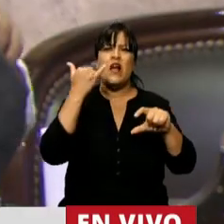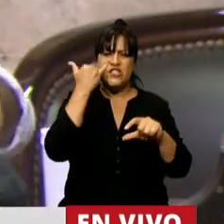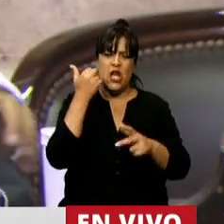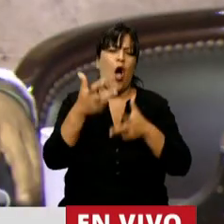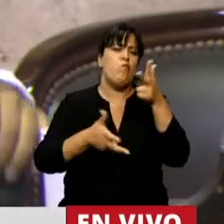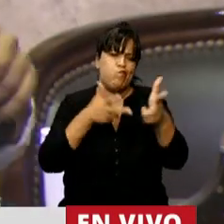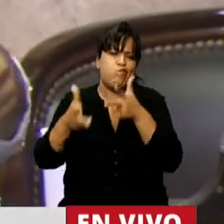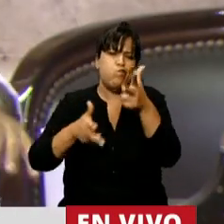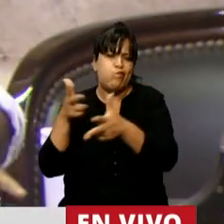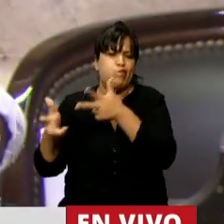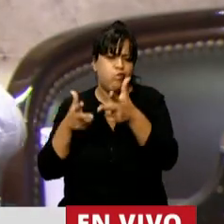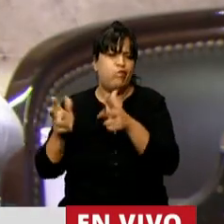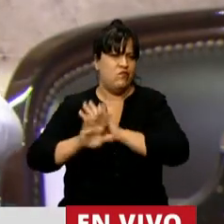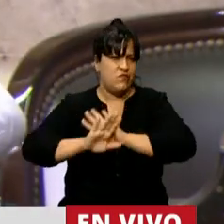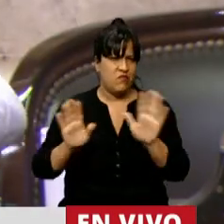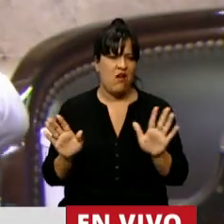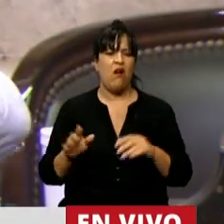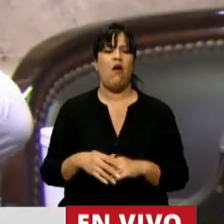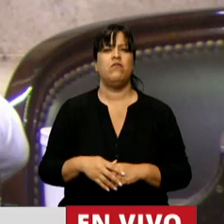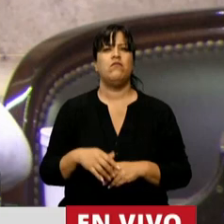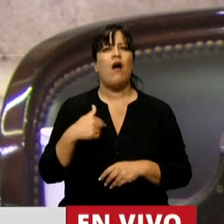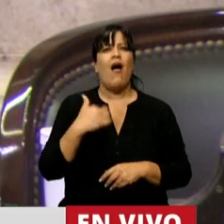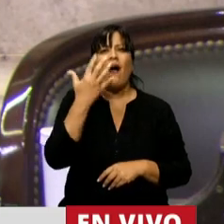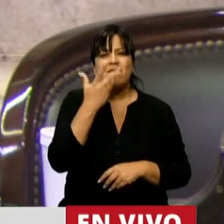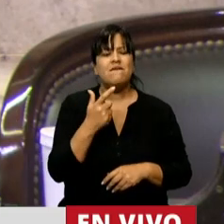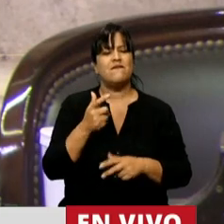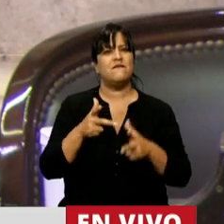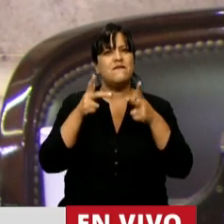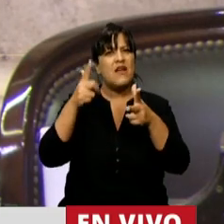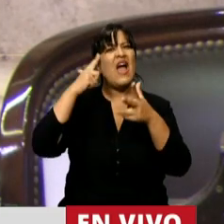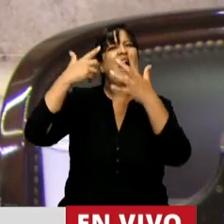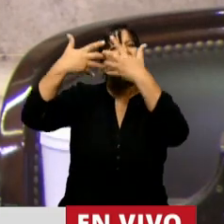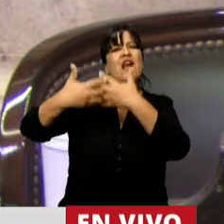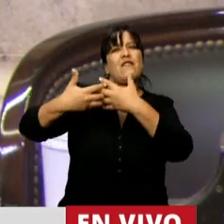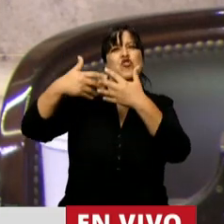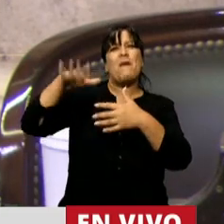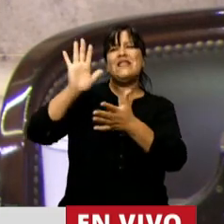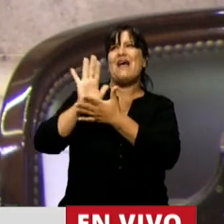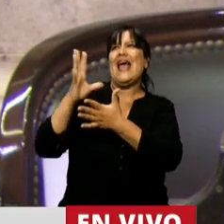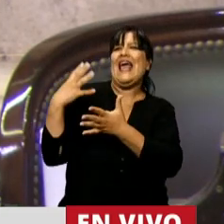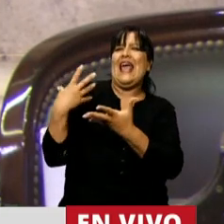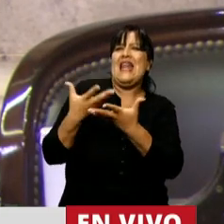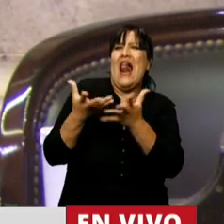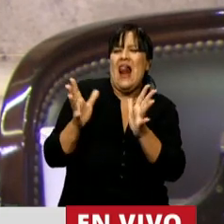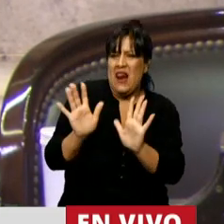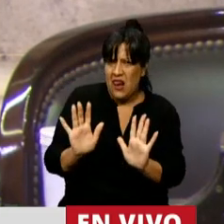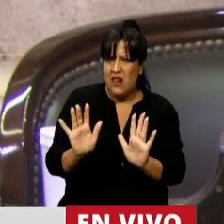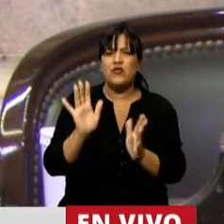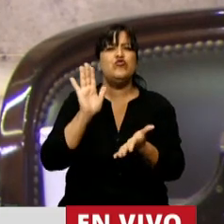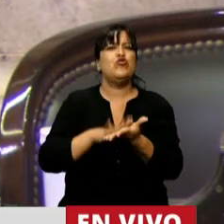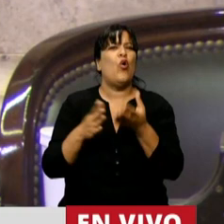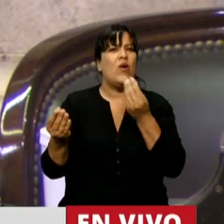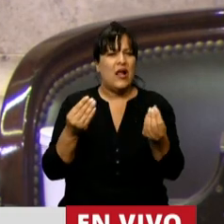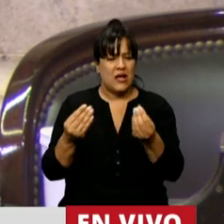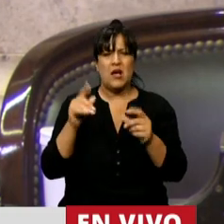sobradamente, quisiera plantear una reflexión más general promediando el debate de hoy, que tiene que ver, como